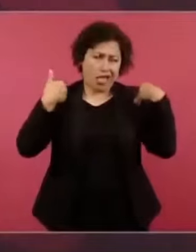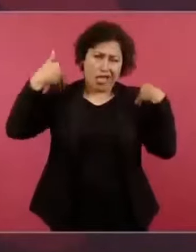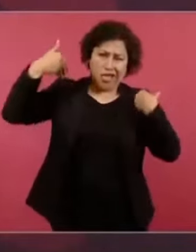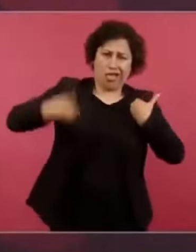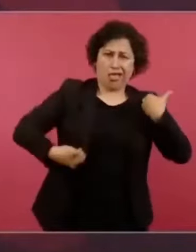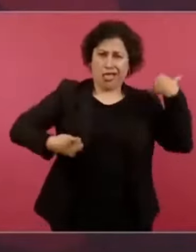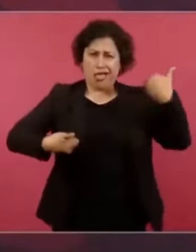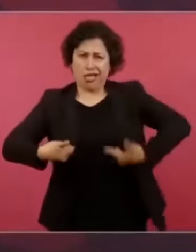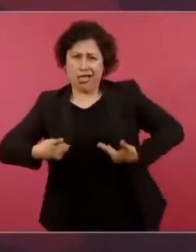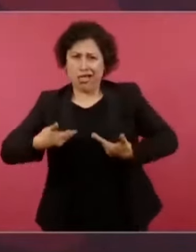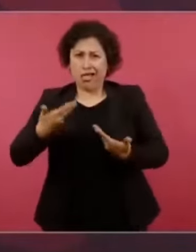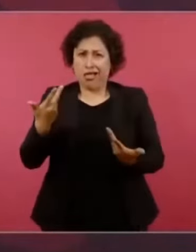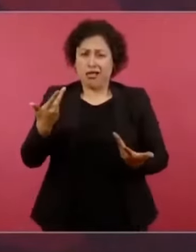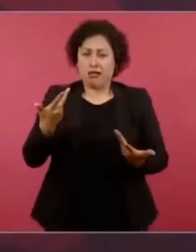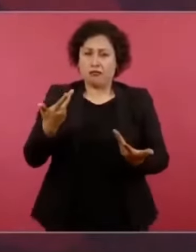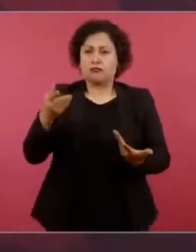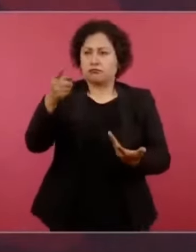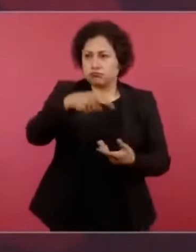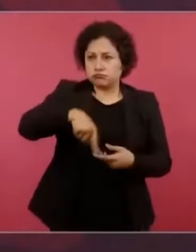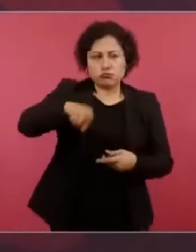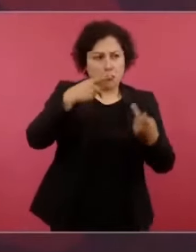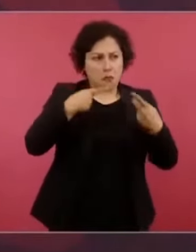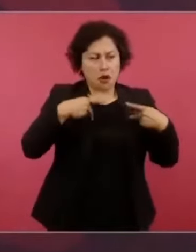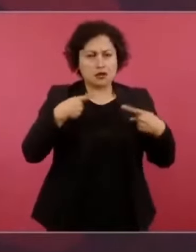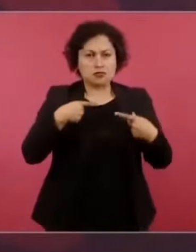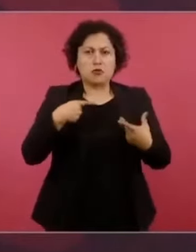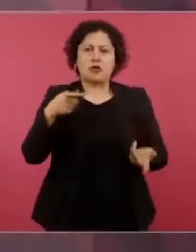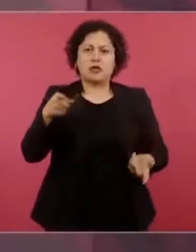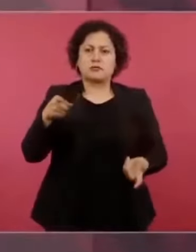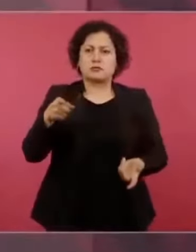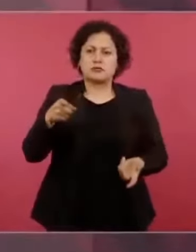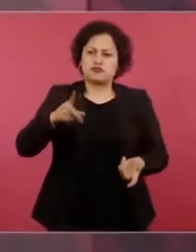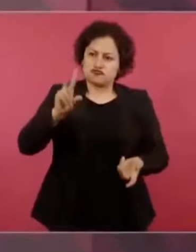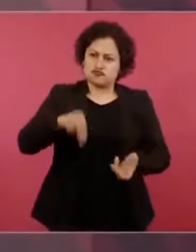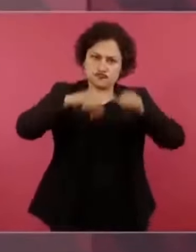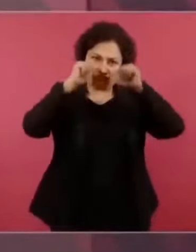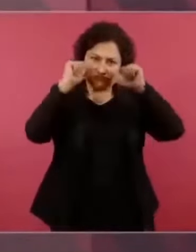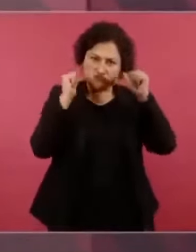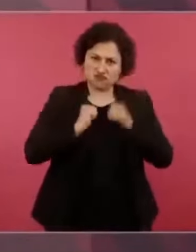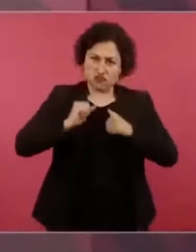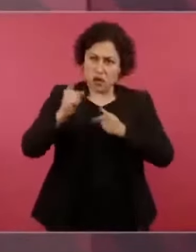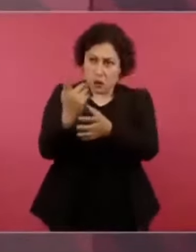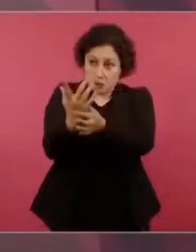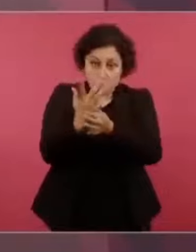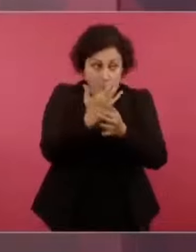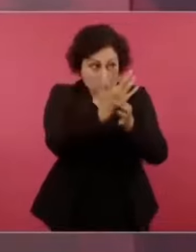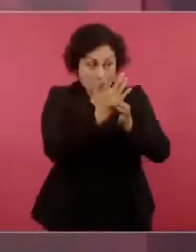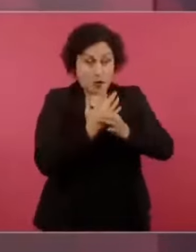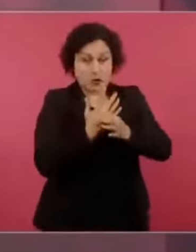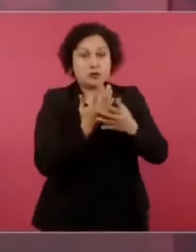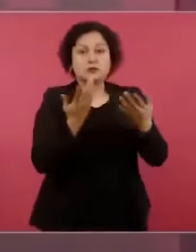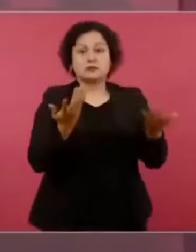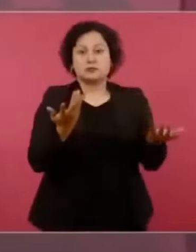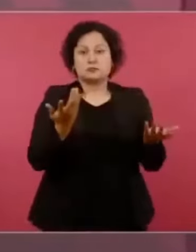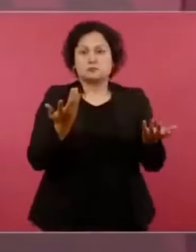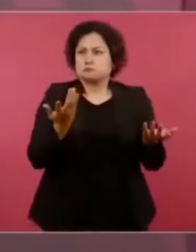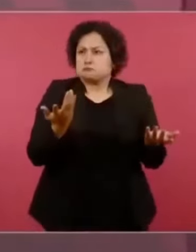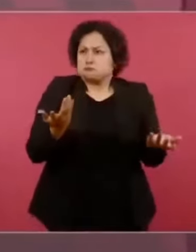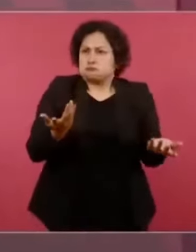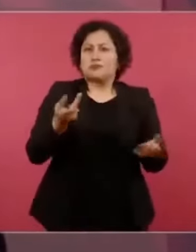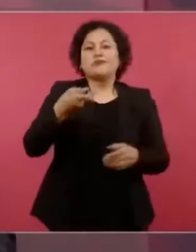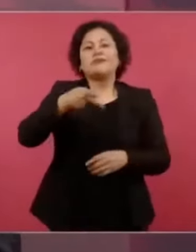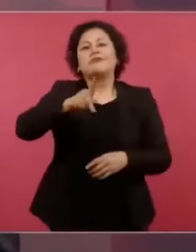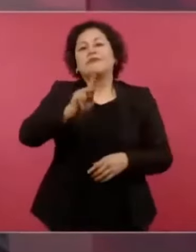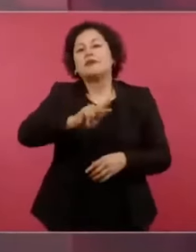cuando no es atendida, pero ya cuando se tapa la cara y